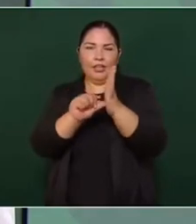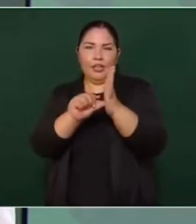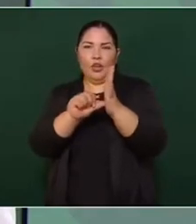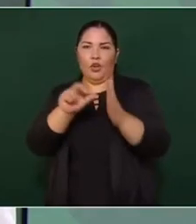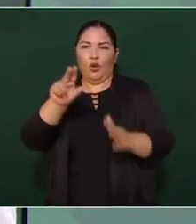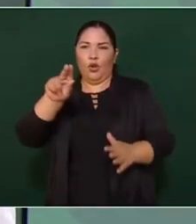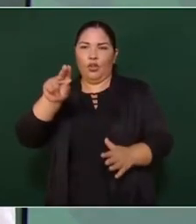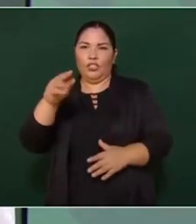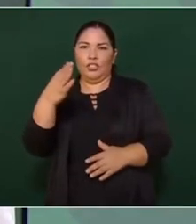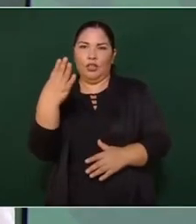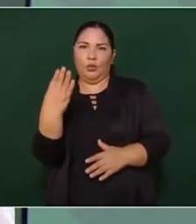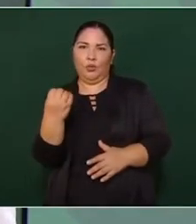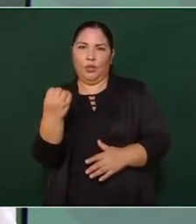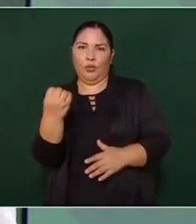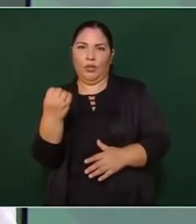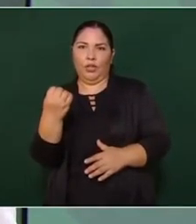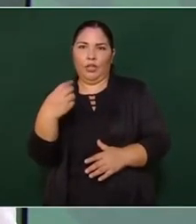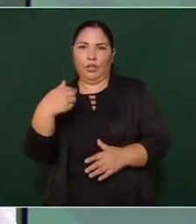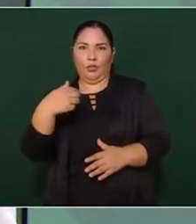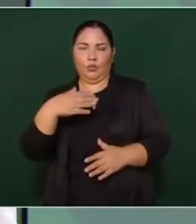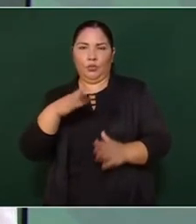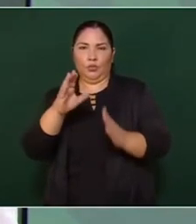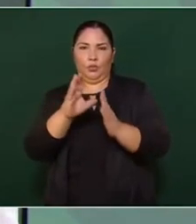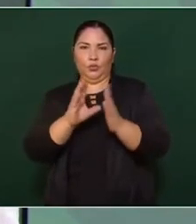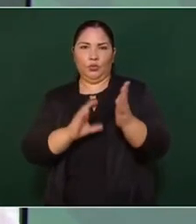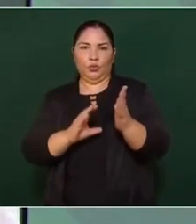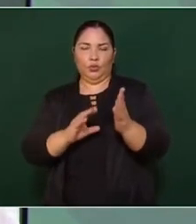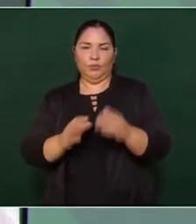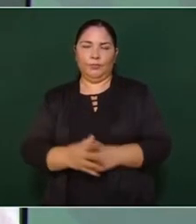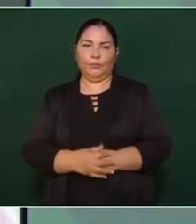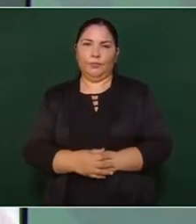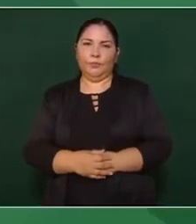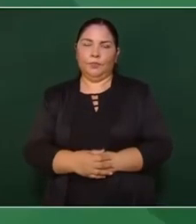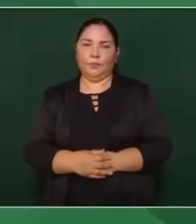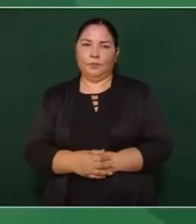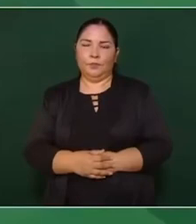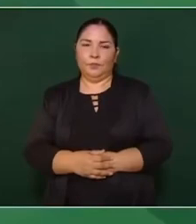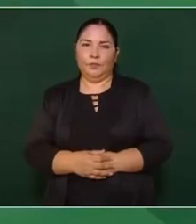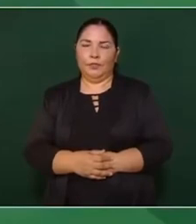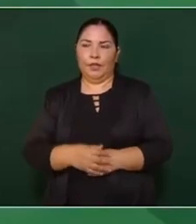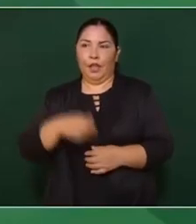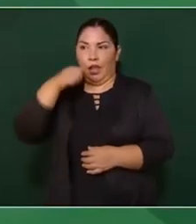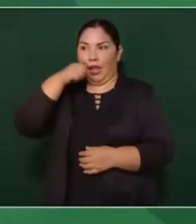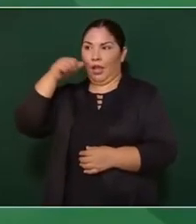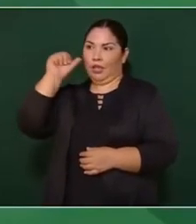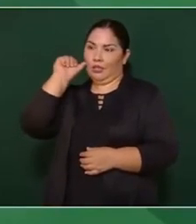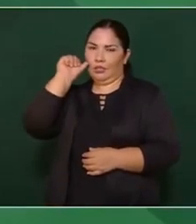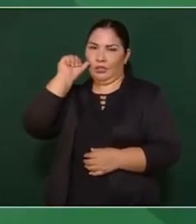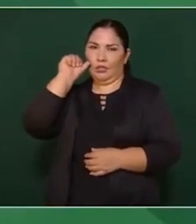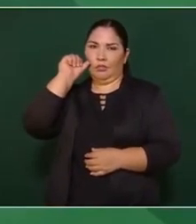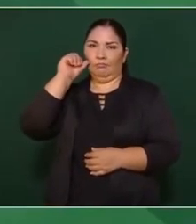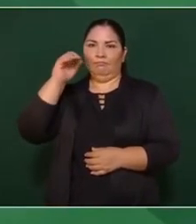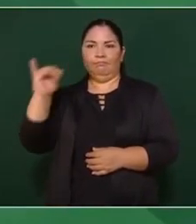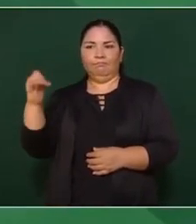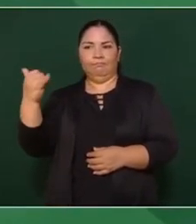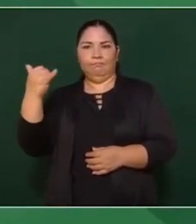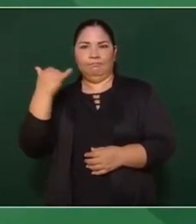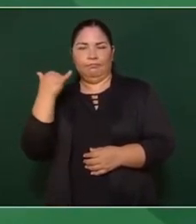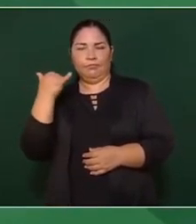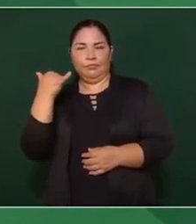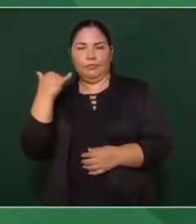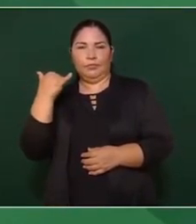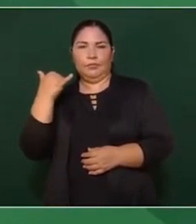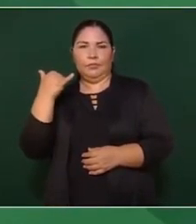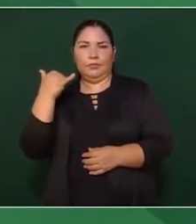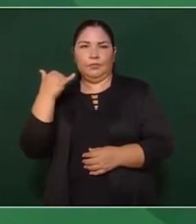de nuestra Constitución. Ayer hablaba yo por teléfono con mi amigo